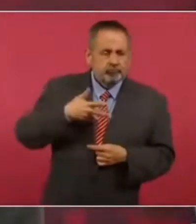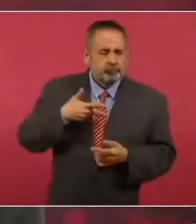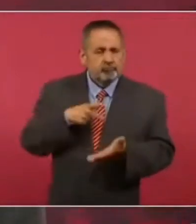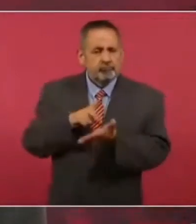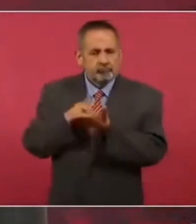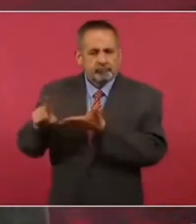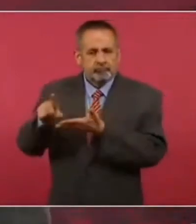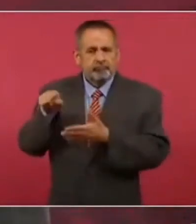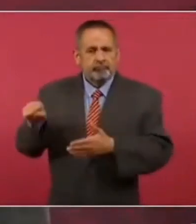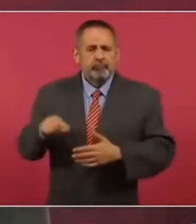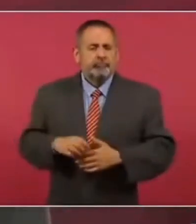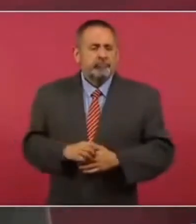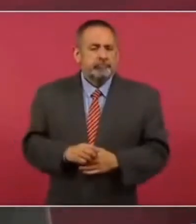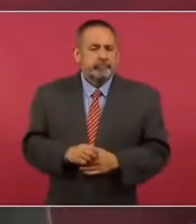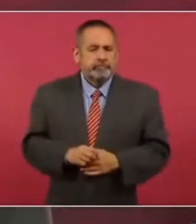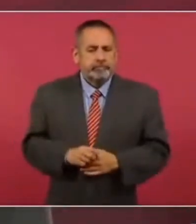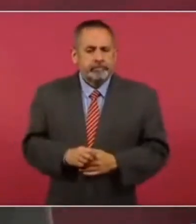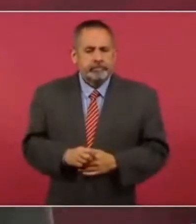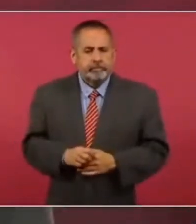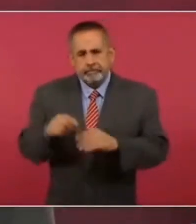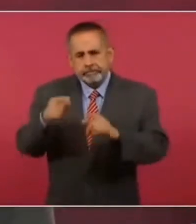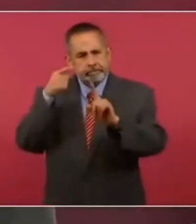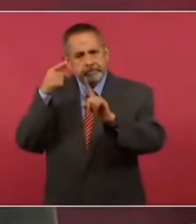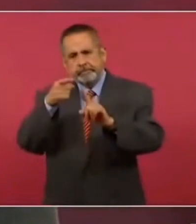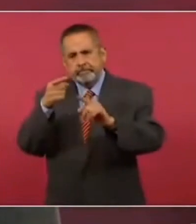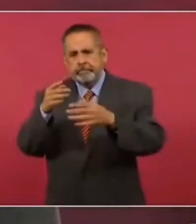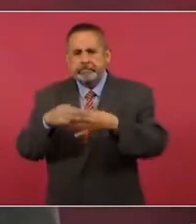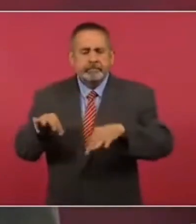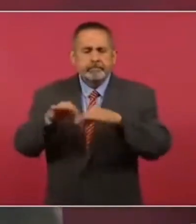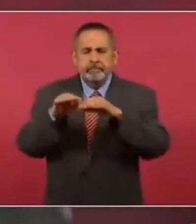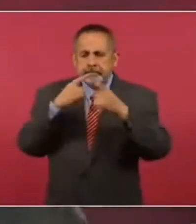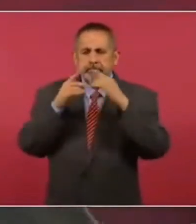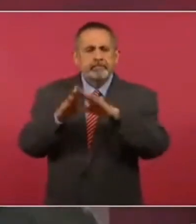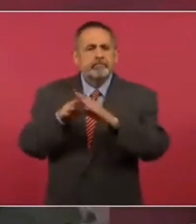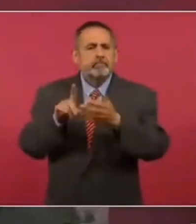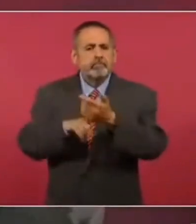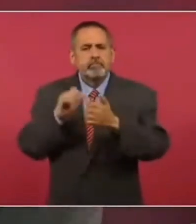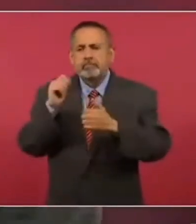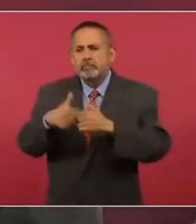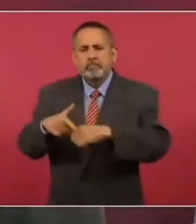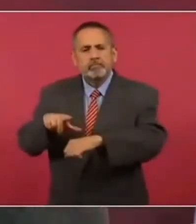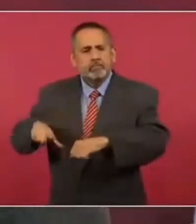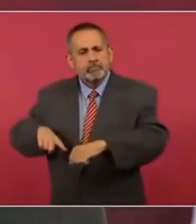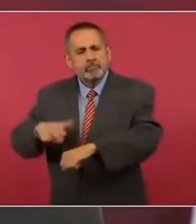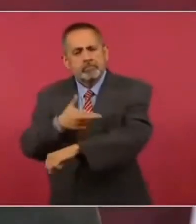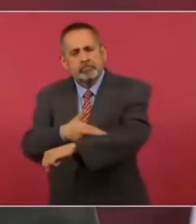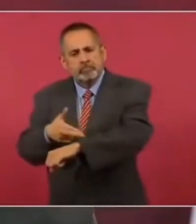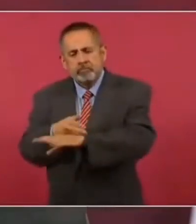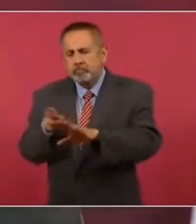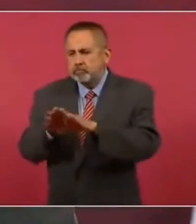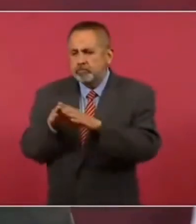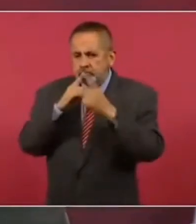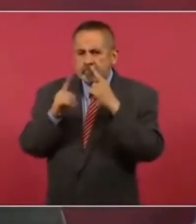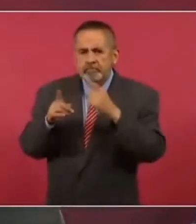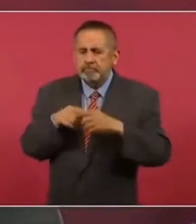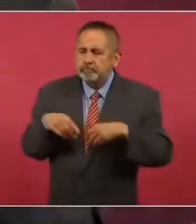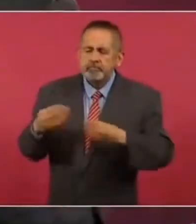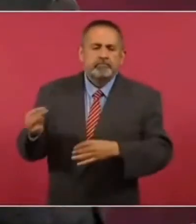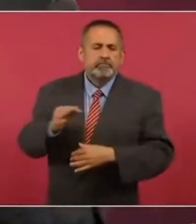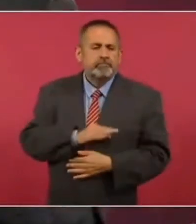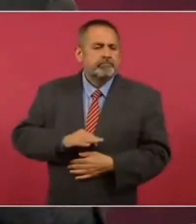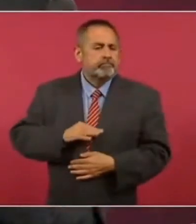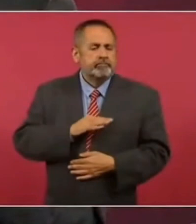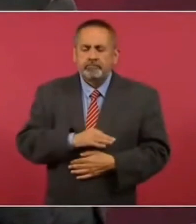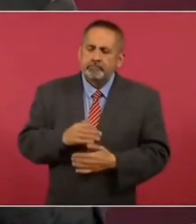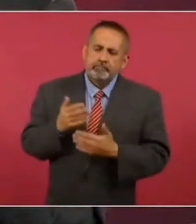y que el objetivo principal de cualquier gobierno es garantizar la felicidad